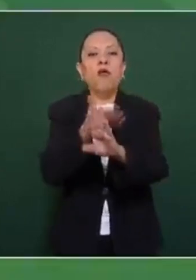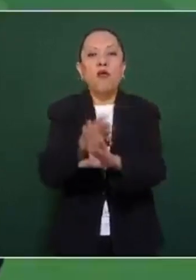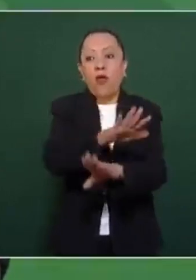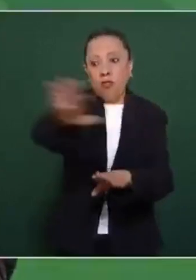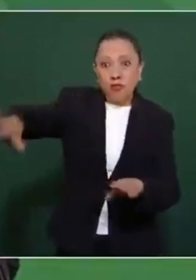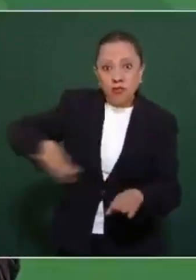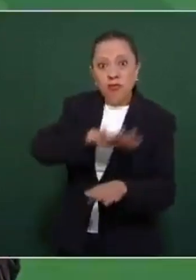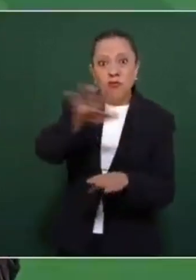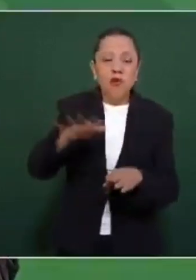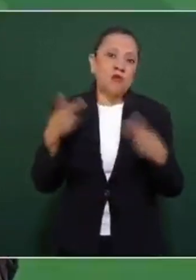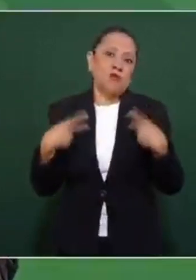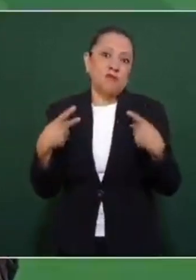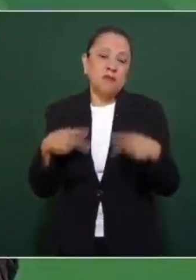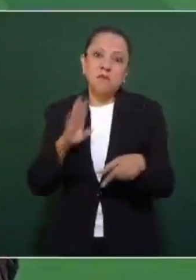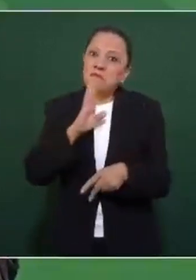de la gente.